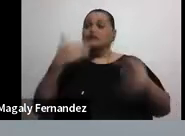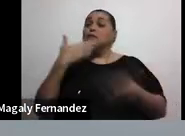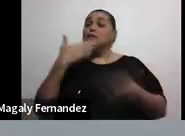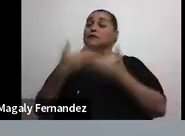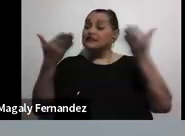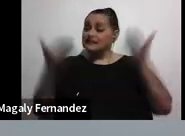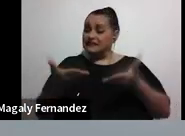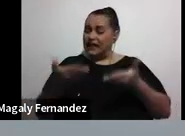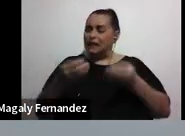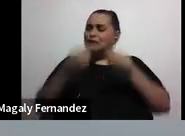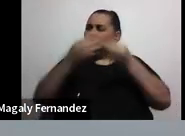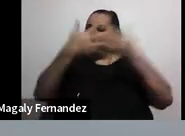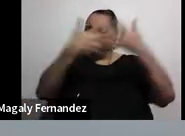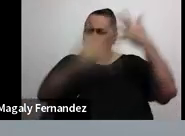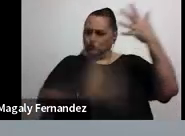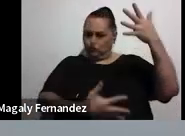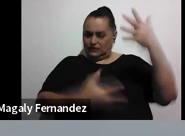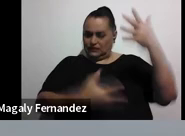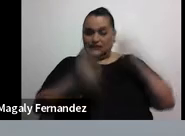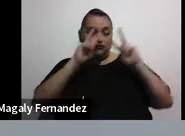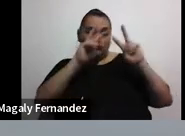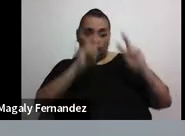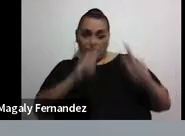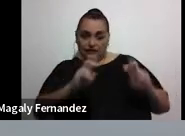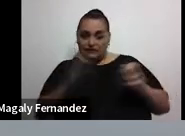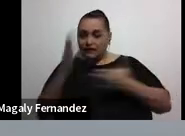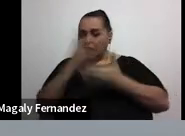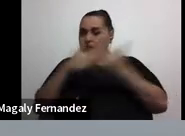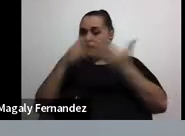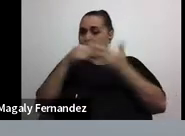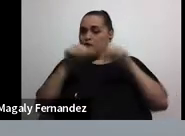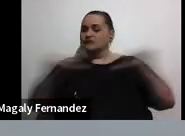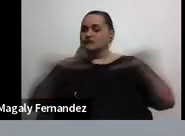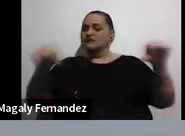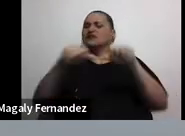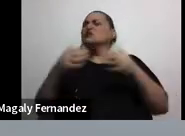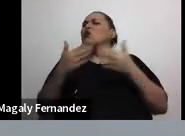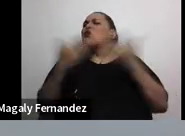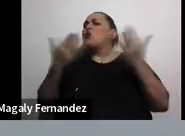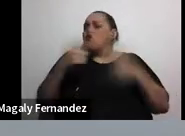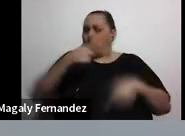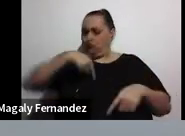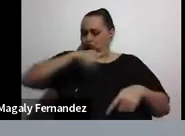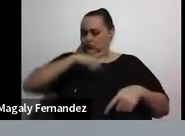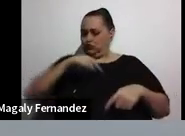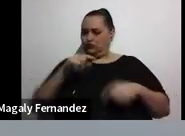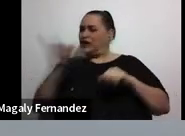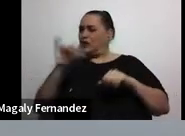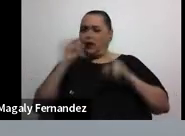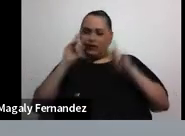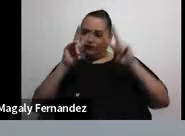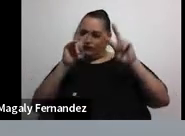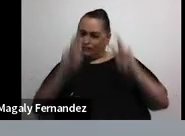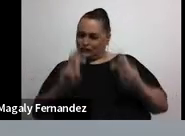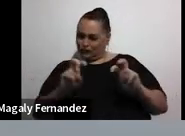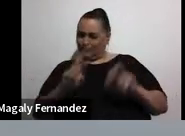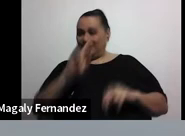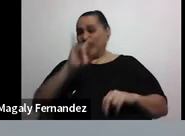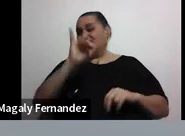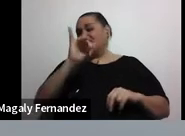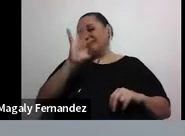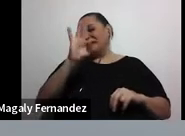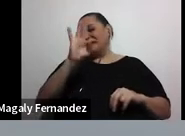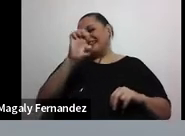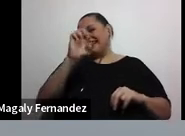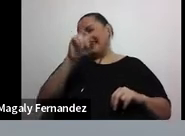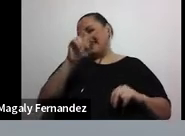quiero que revisemos algunas de estas áreas para ver cómo estamos. Vamos a hacer como un escáner. Yo sé que ahora no está Riteve, pero vamos a hacer como una especie de